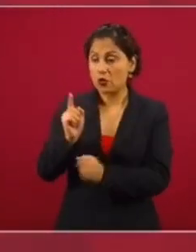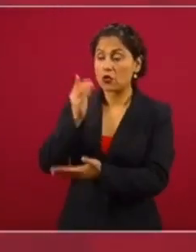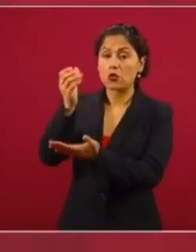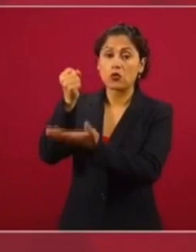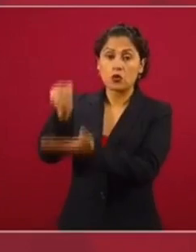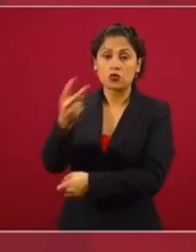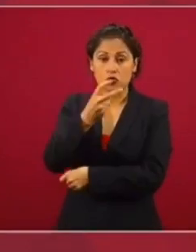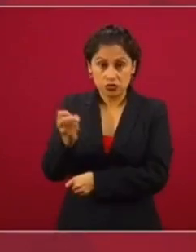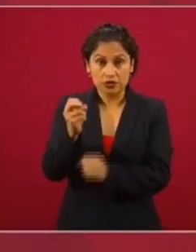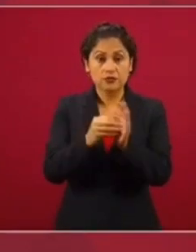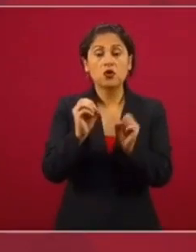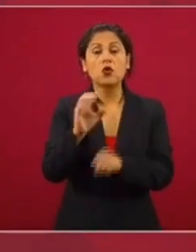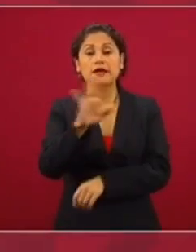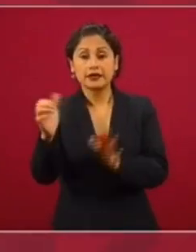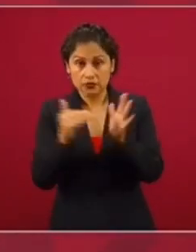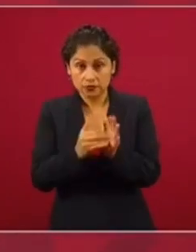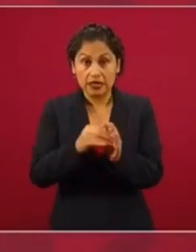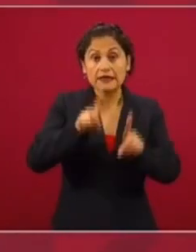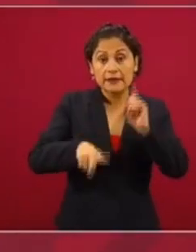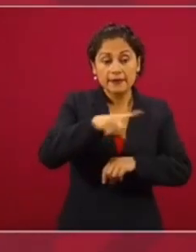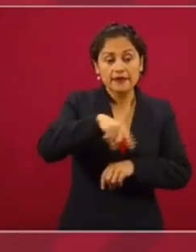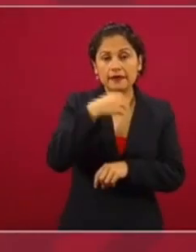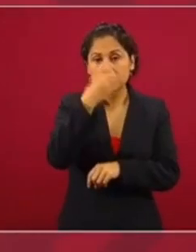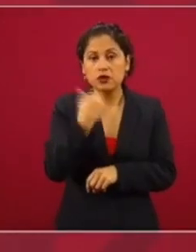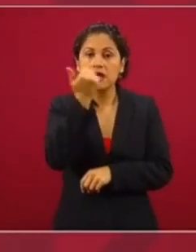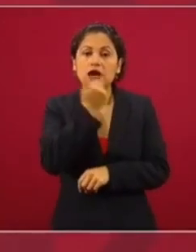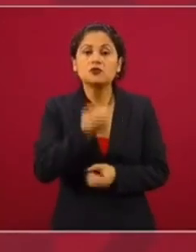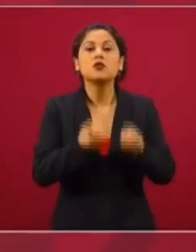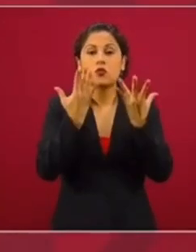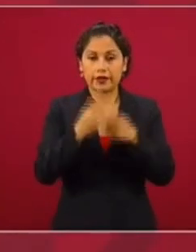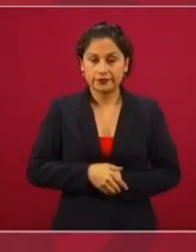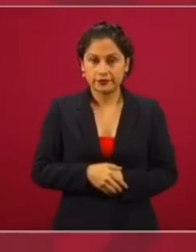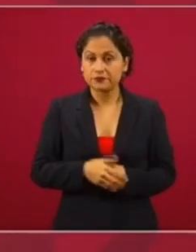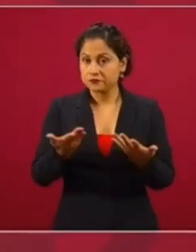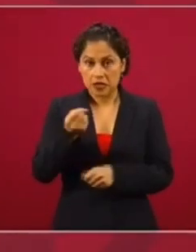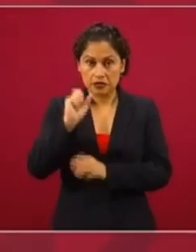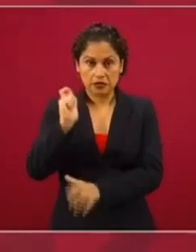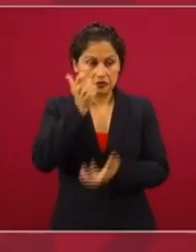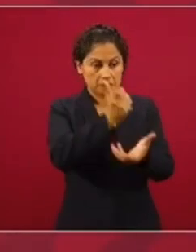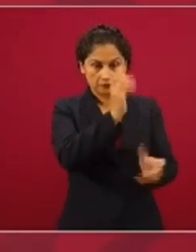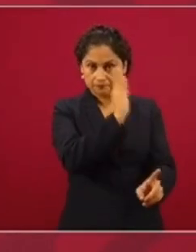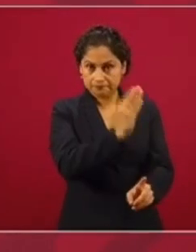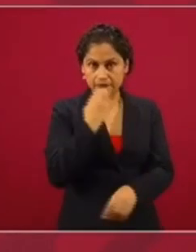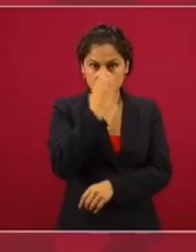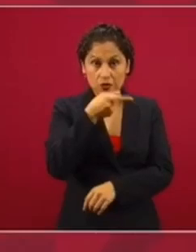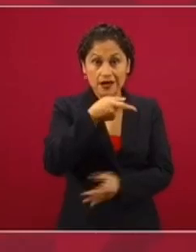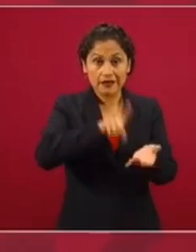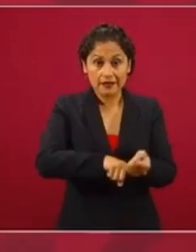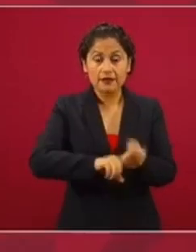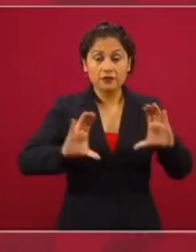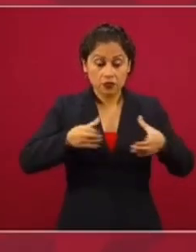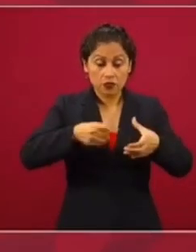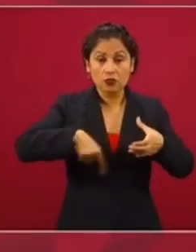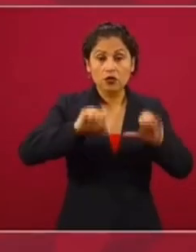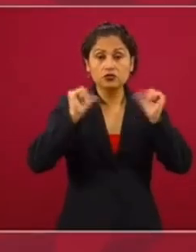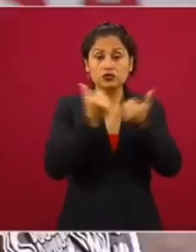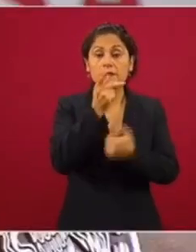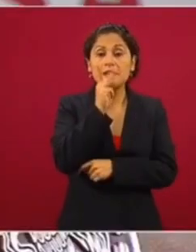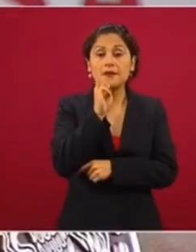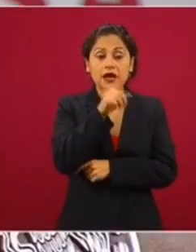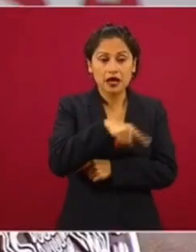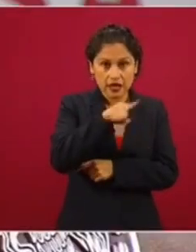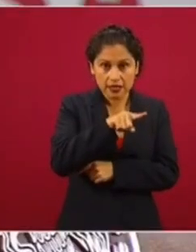o 500.000, de acuerdo al número de alumnos. Y el dinero llega directo para que la sociedad de padres de familia contrate